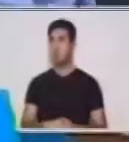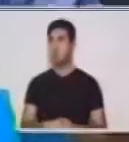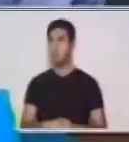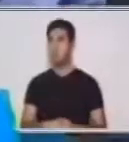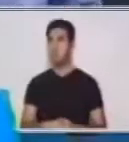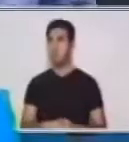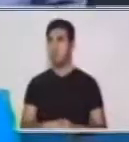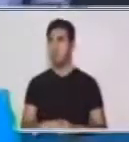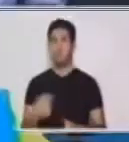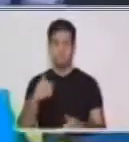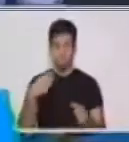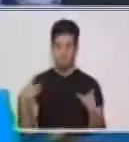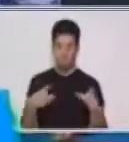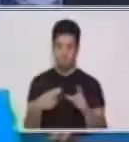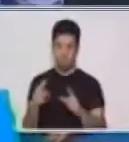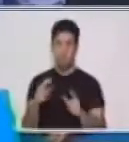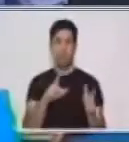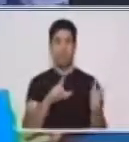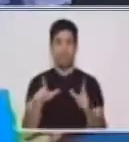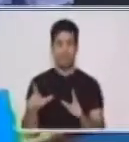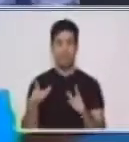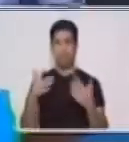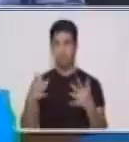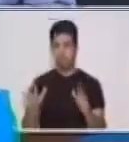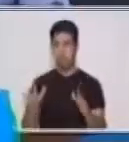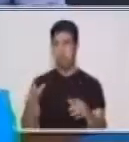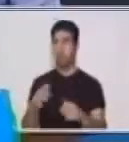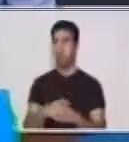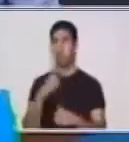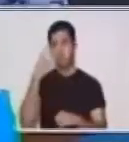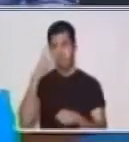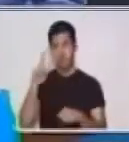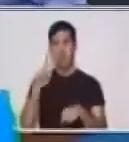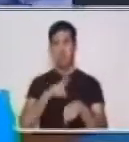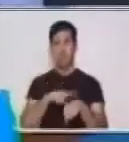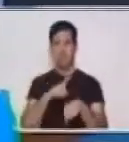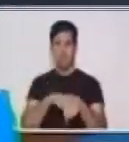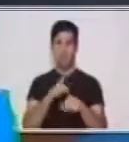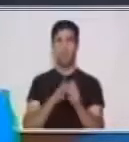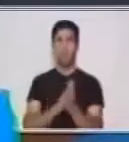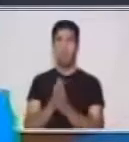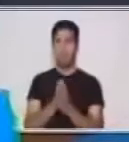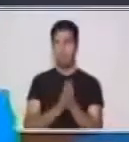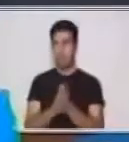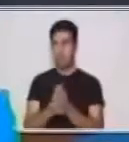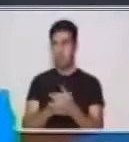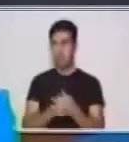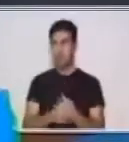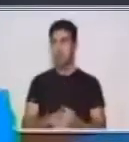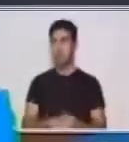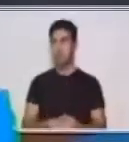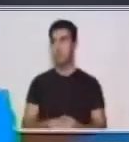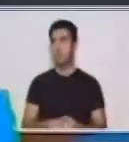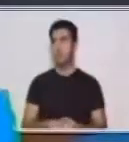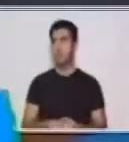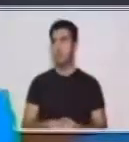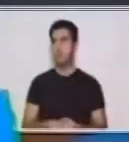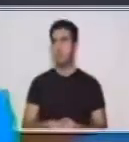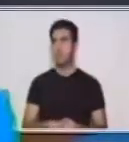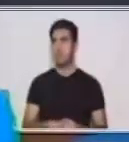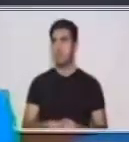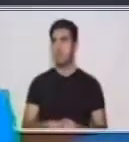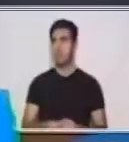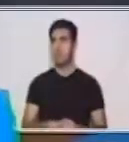Yo ya traigo aquí cortada la figura, ¿verdad?, para poder aprovechar nuestro tiempo al máximo y darle